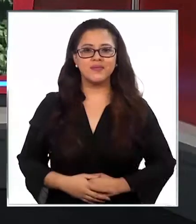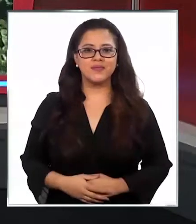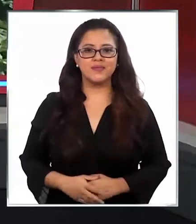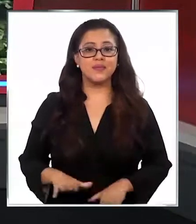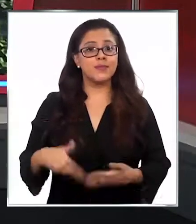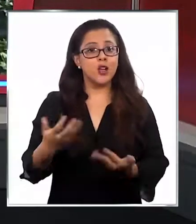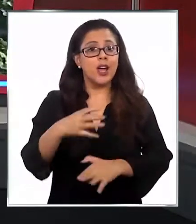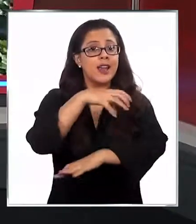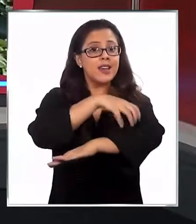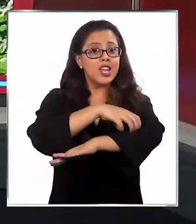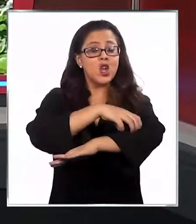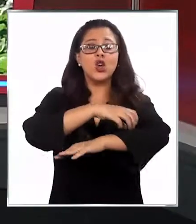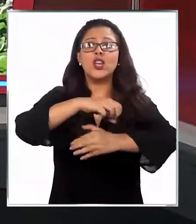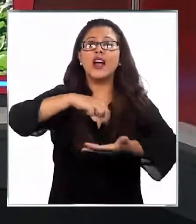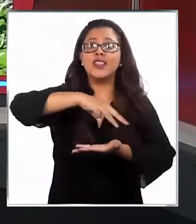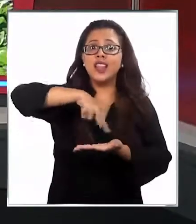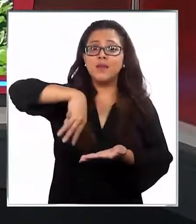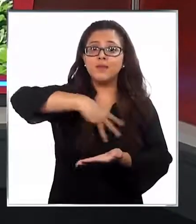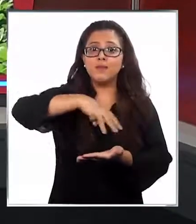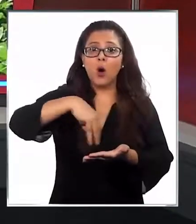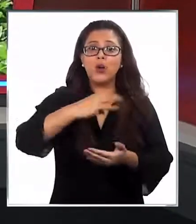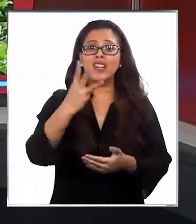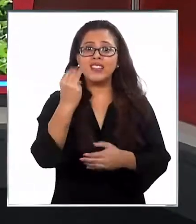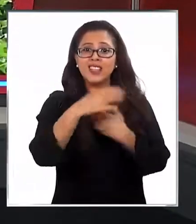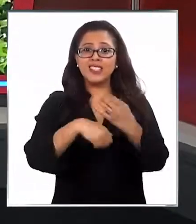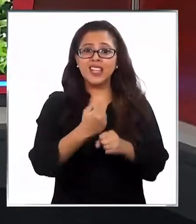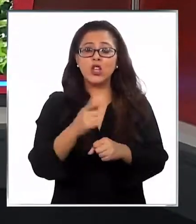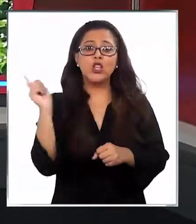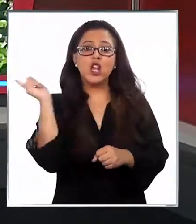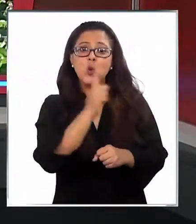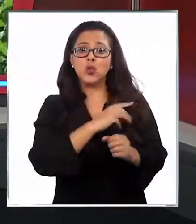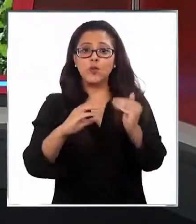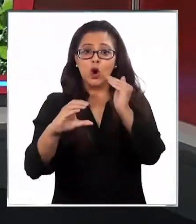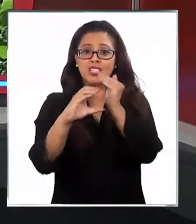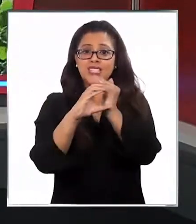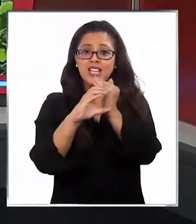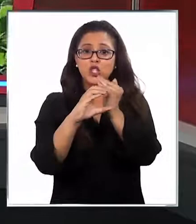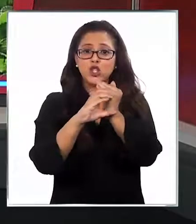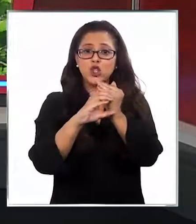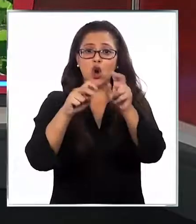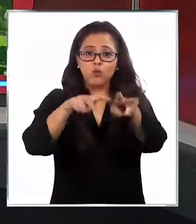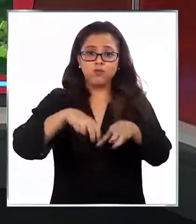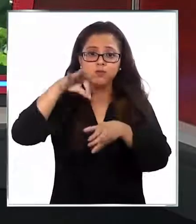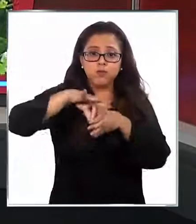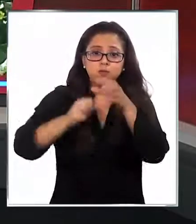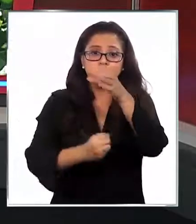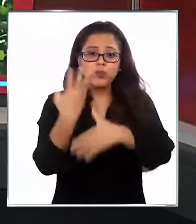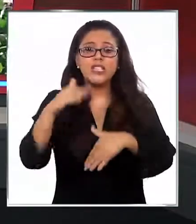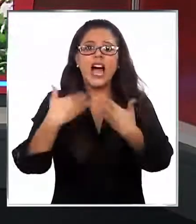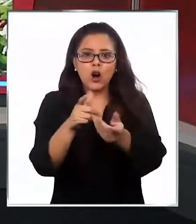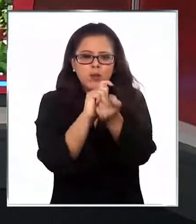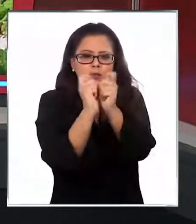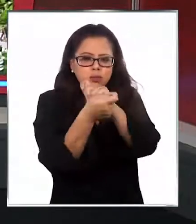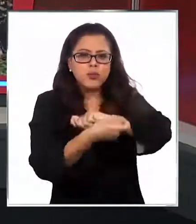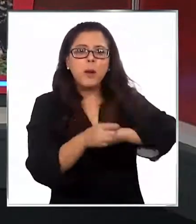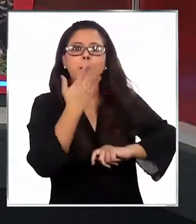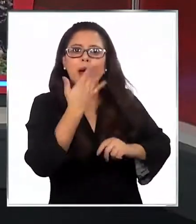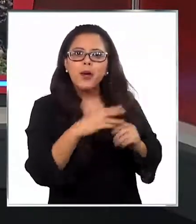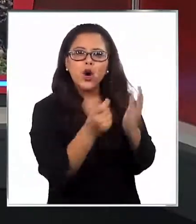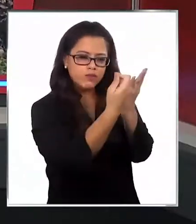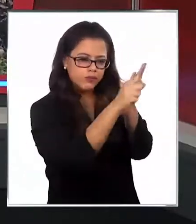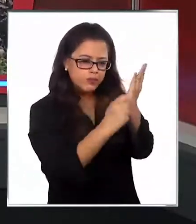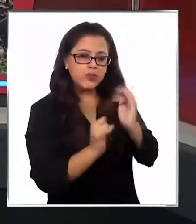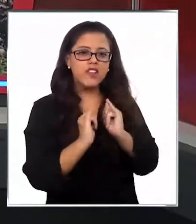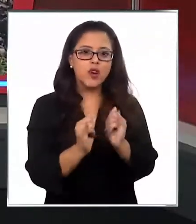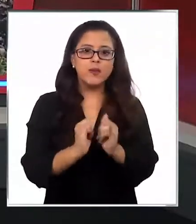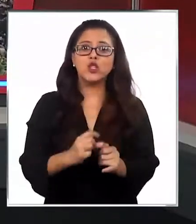Nos vamos a la región del Maule. A 13 años del último censo agrícola arrancó el proceso para actualizar y mejorar la información del